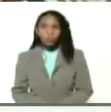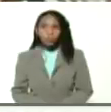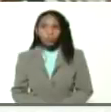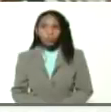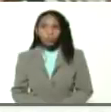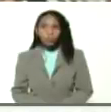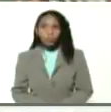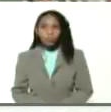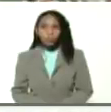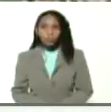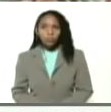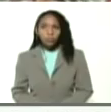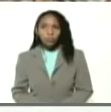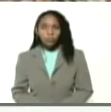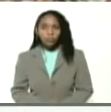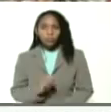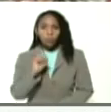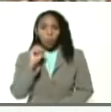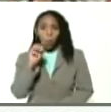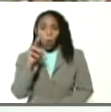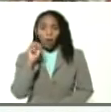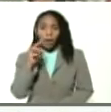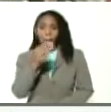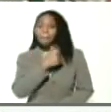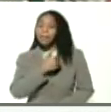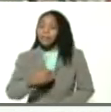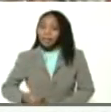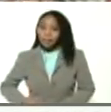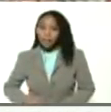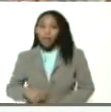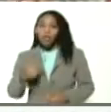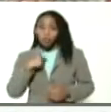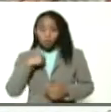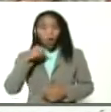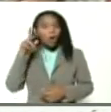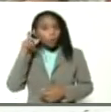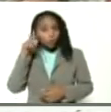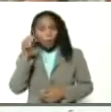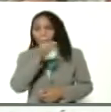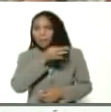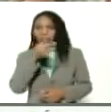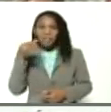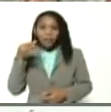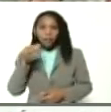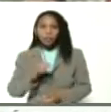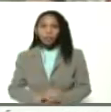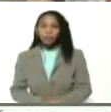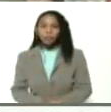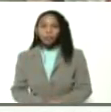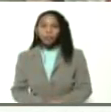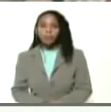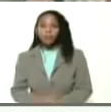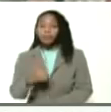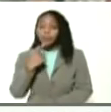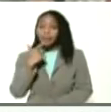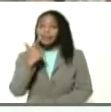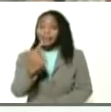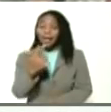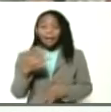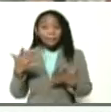Ok, bueno, presidente, si me copia, yo lo estoy escuchando perfecto. Le decía que